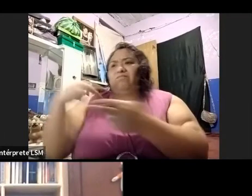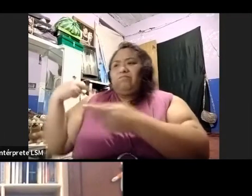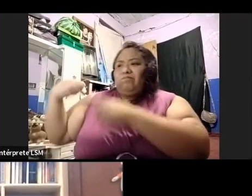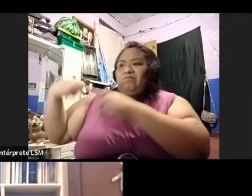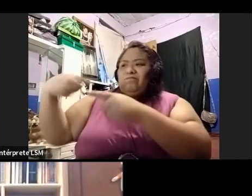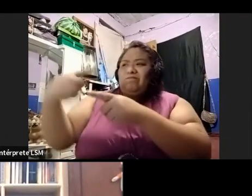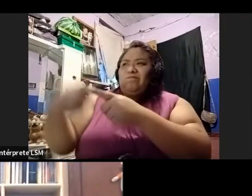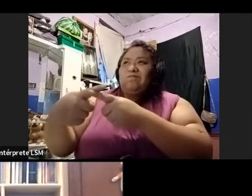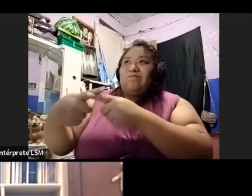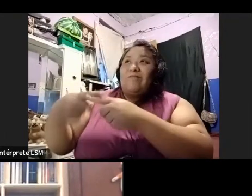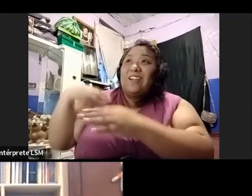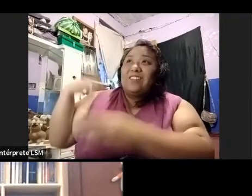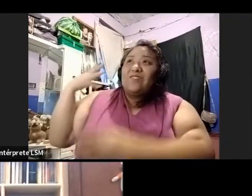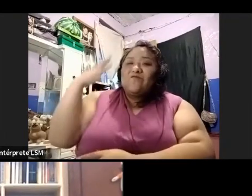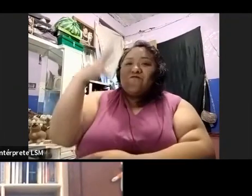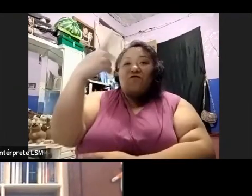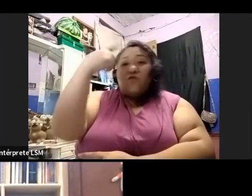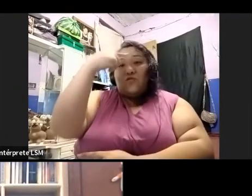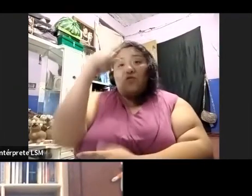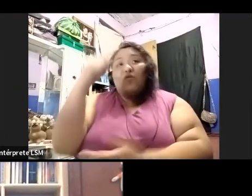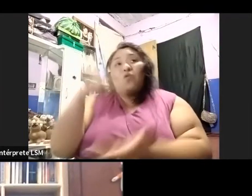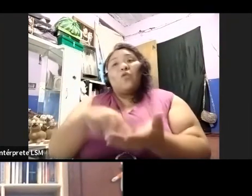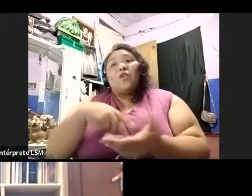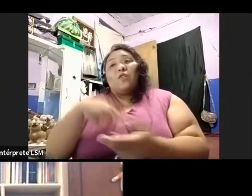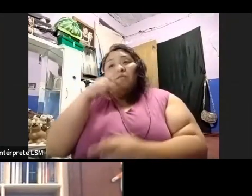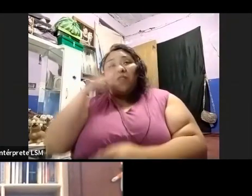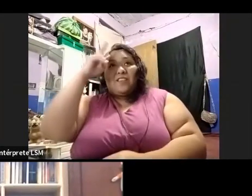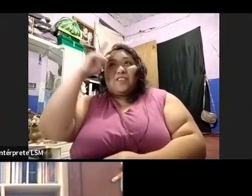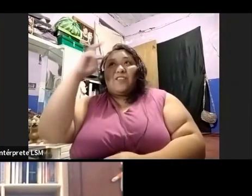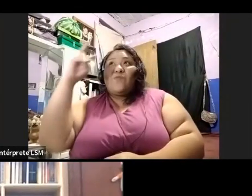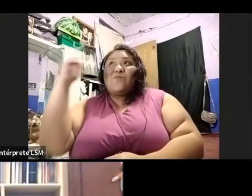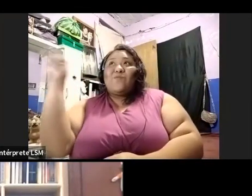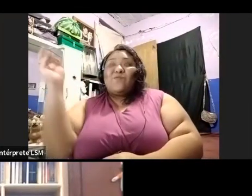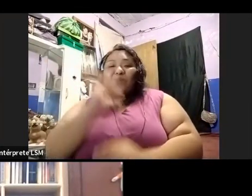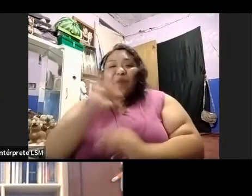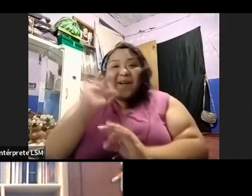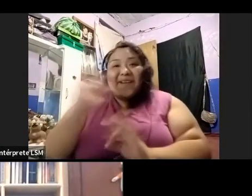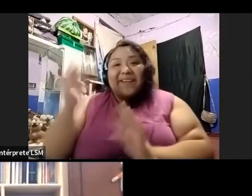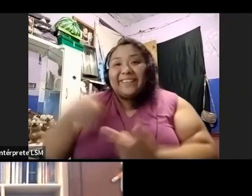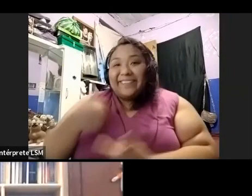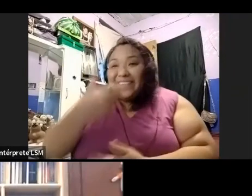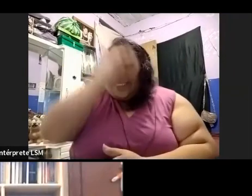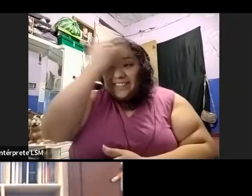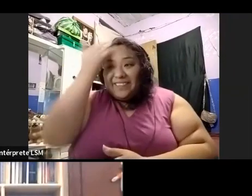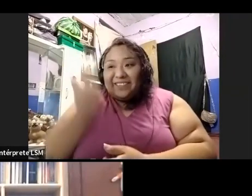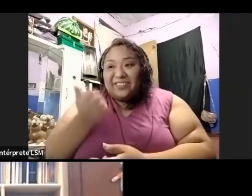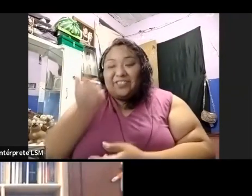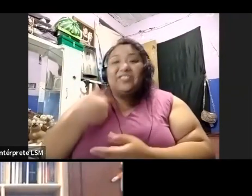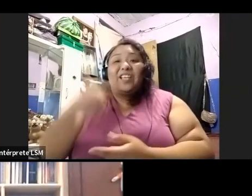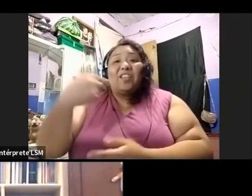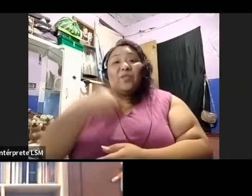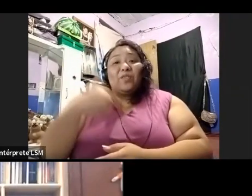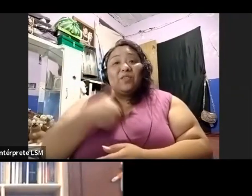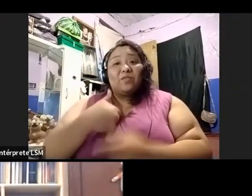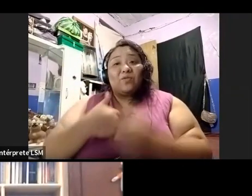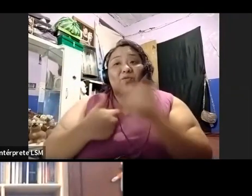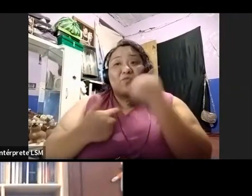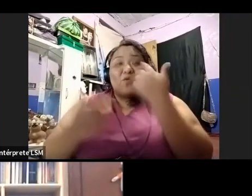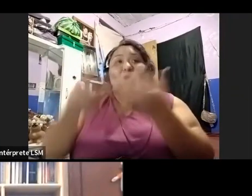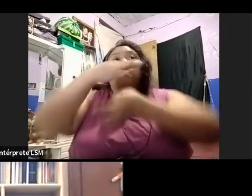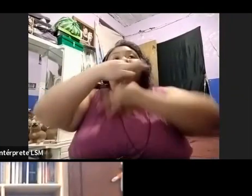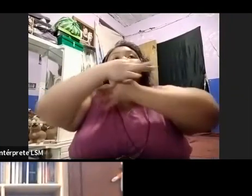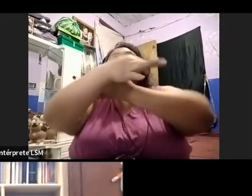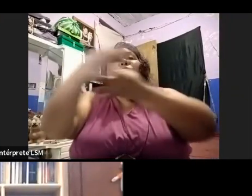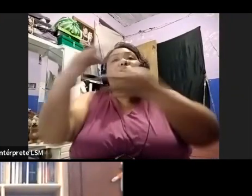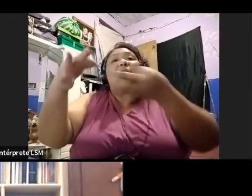que eso para mí sería, bueno, el siguiente sueño guajiro, en donde eso es a lo que los convoco, eso es a lo que